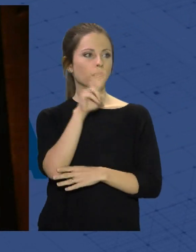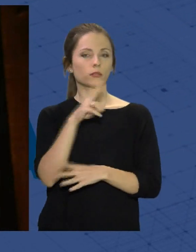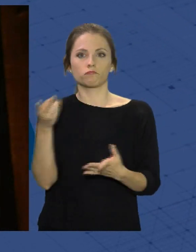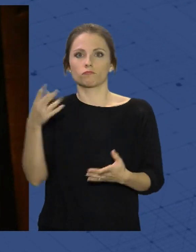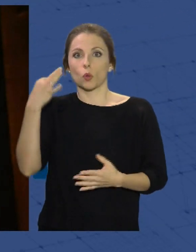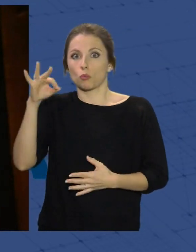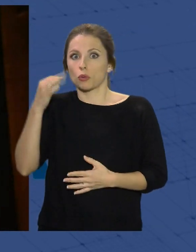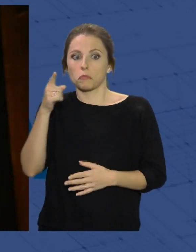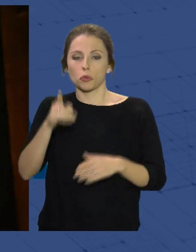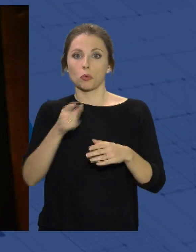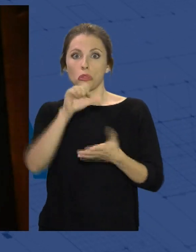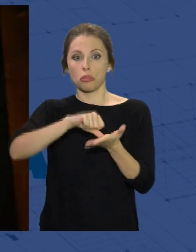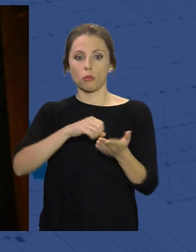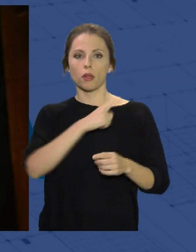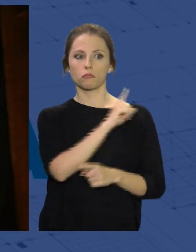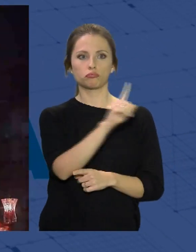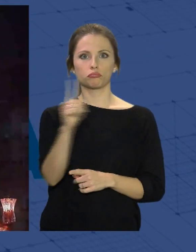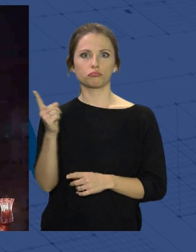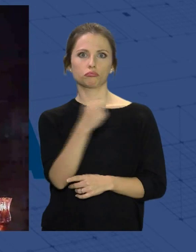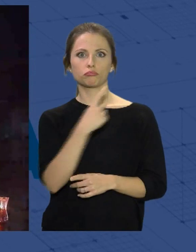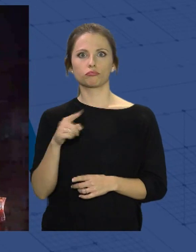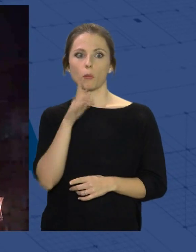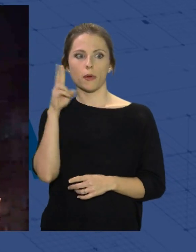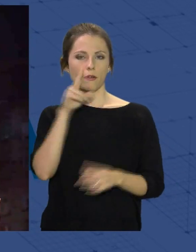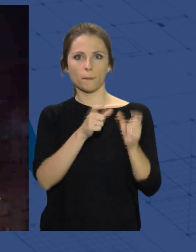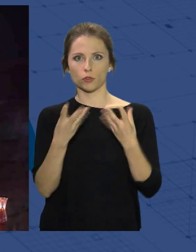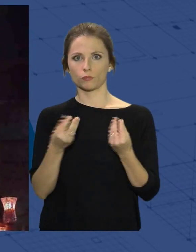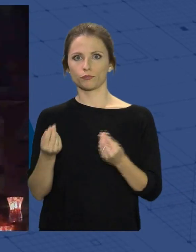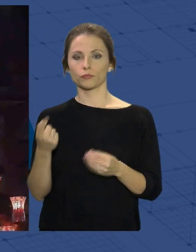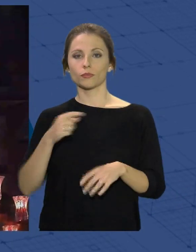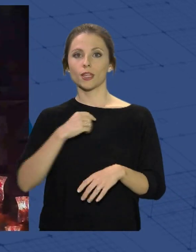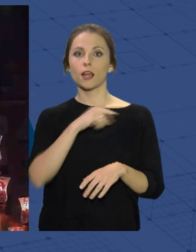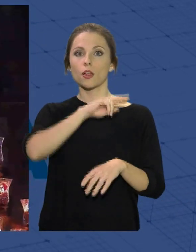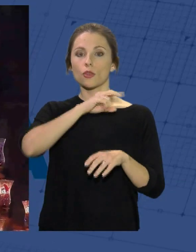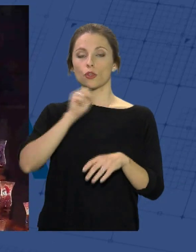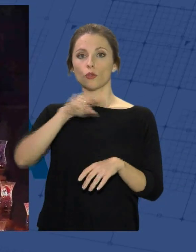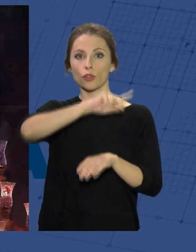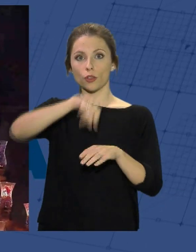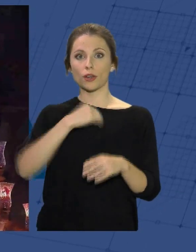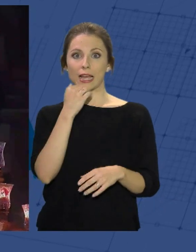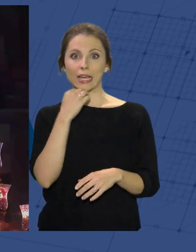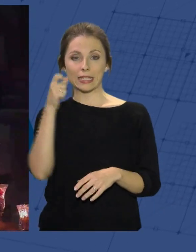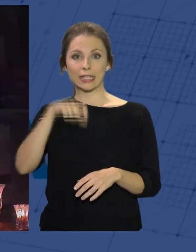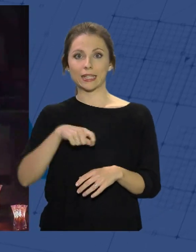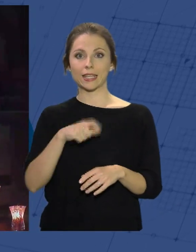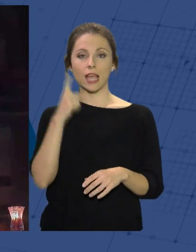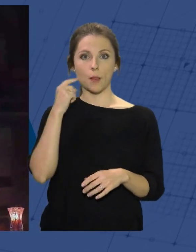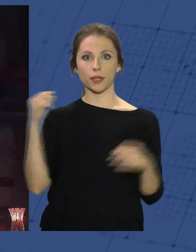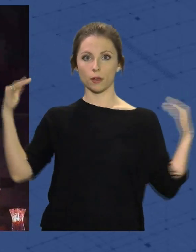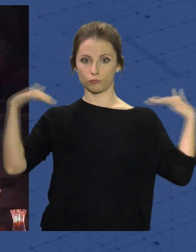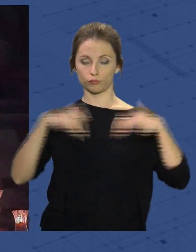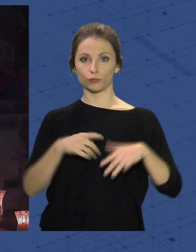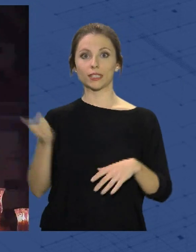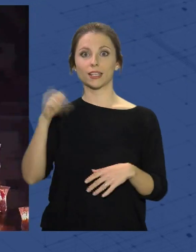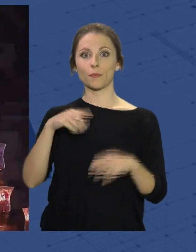falta darse una vuelta por la ciudad para ver qué cantidad de gente ha venido. Y es que durante casi 12 horas almerienses y visitantes llegados de Andalucía y de distintos puntos de la geografía nacional